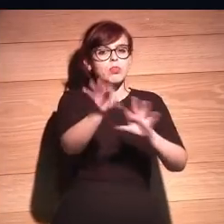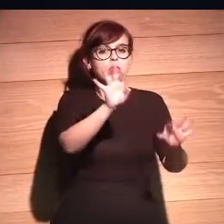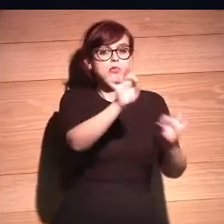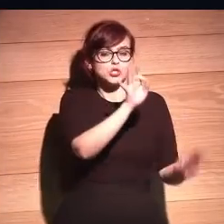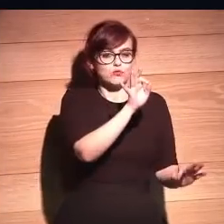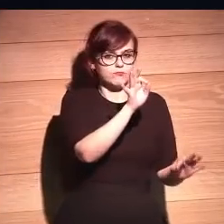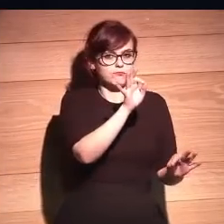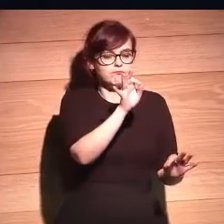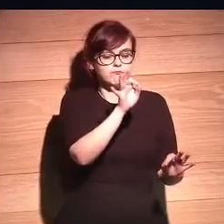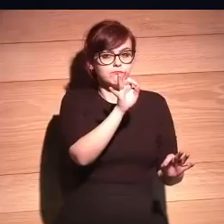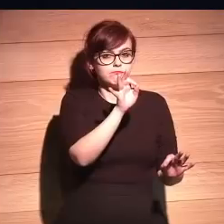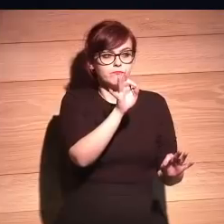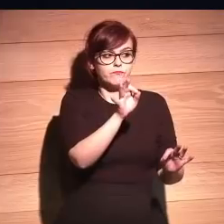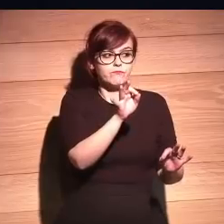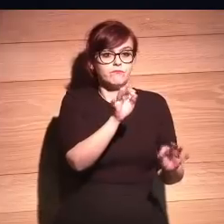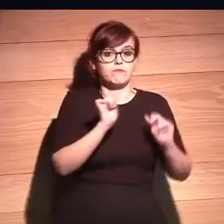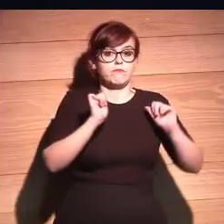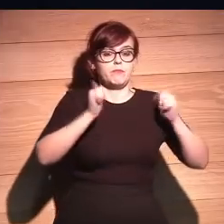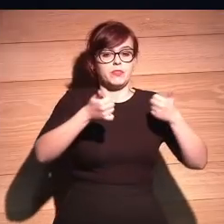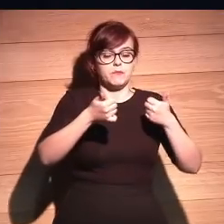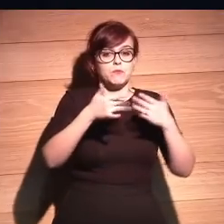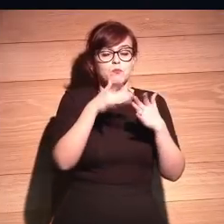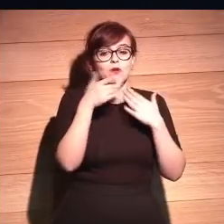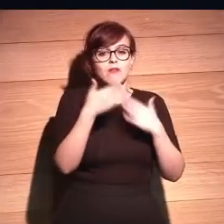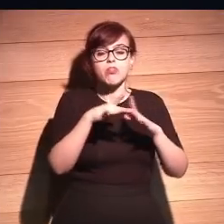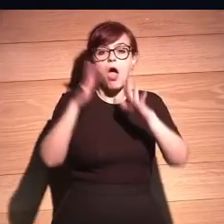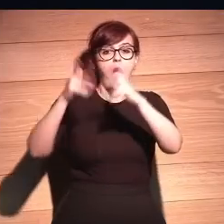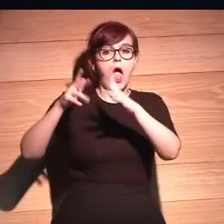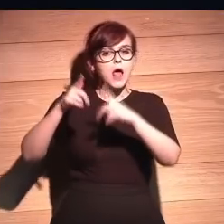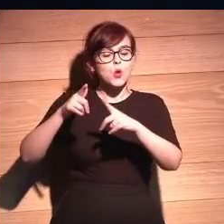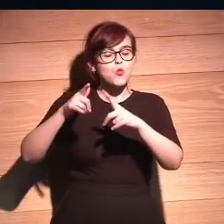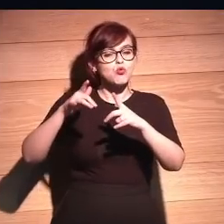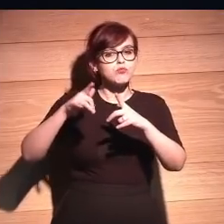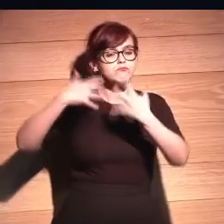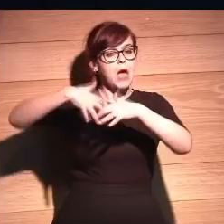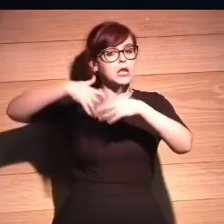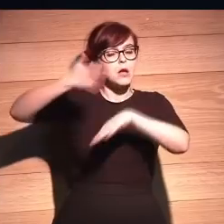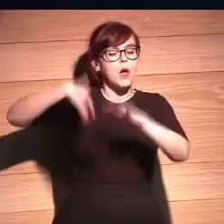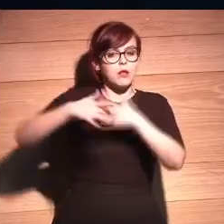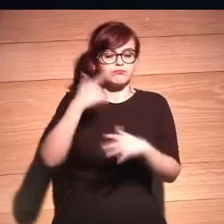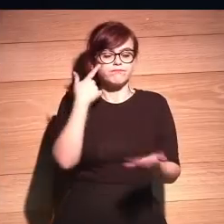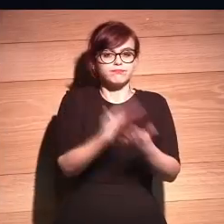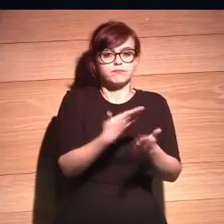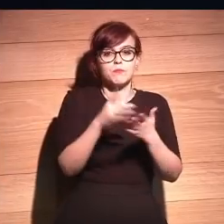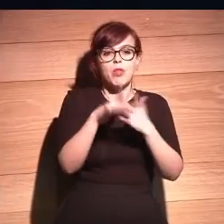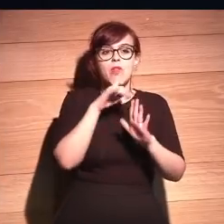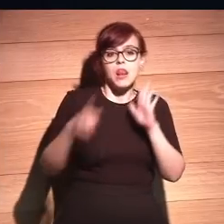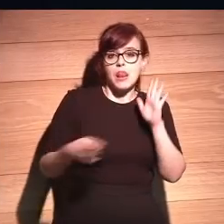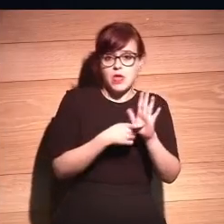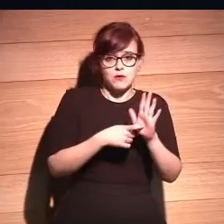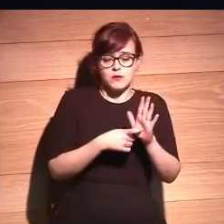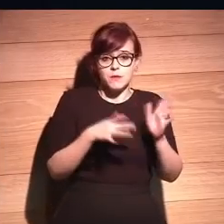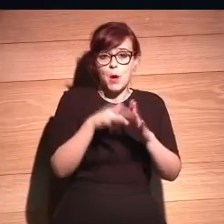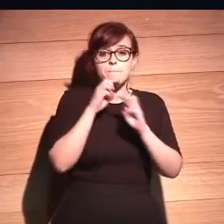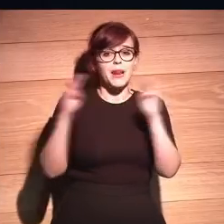tomar decisiones basadas en algoritmos con un retraso manifiesto en la legislación por